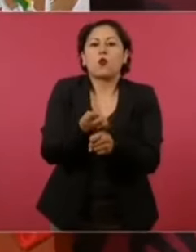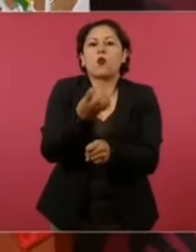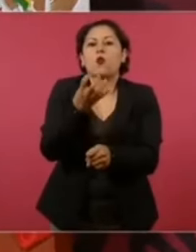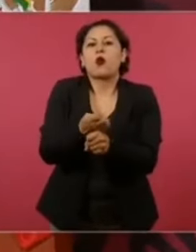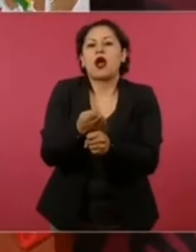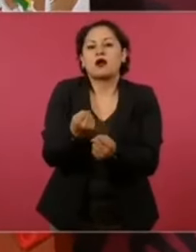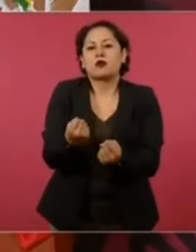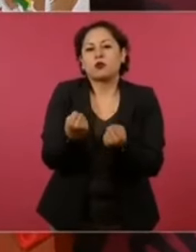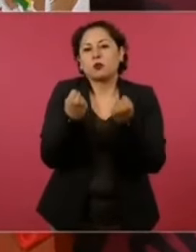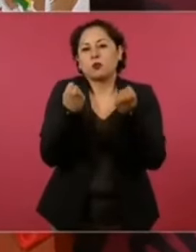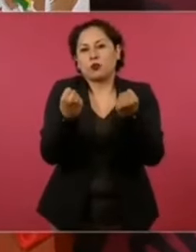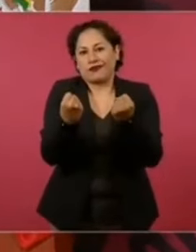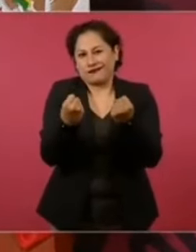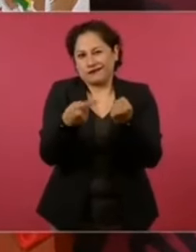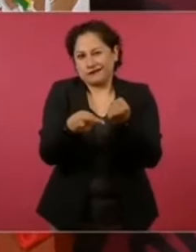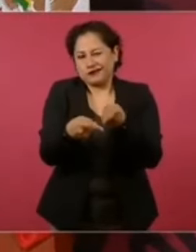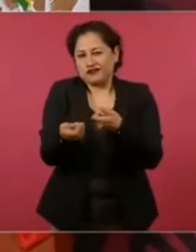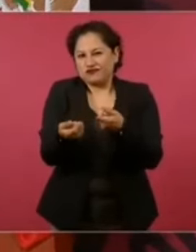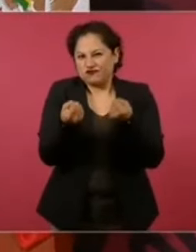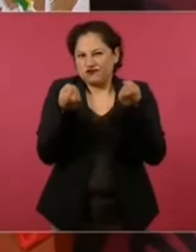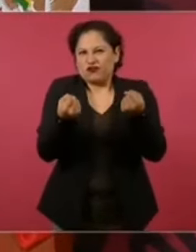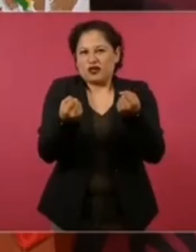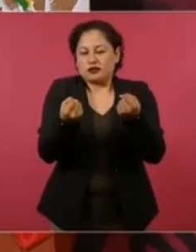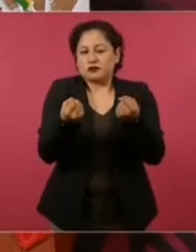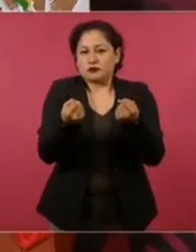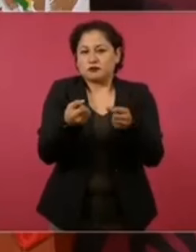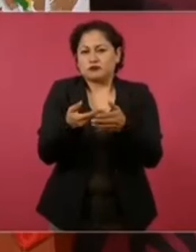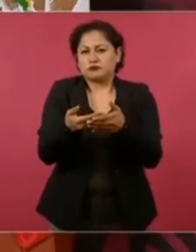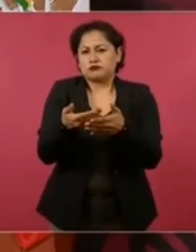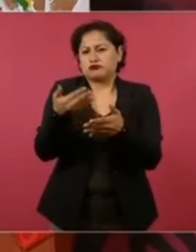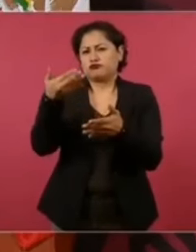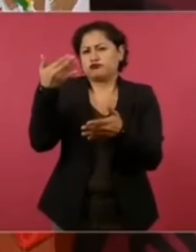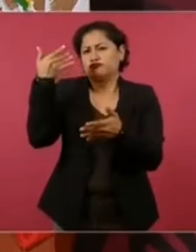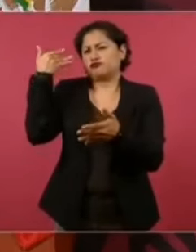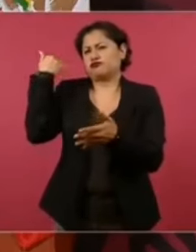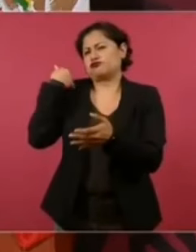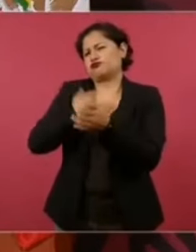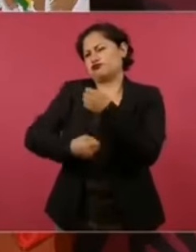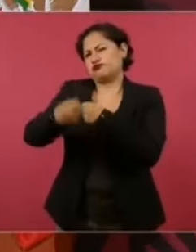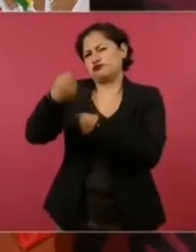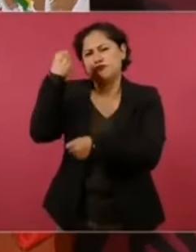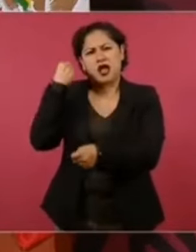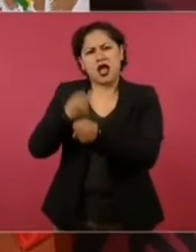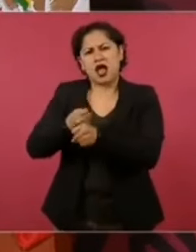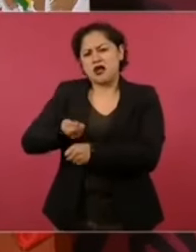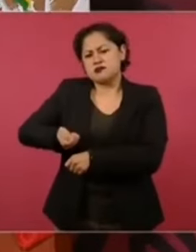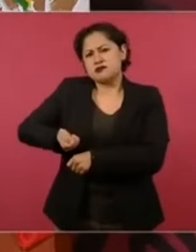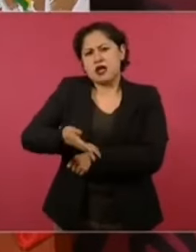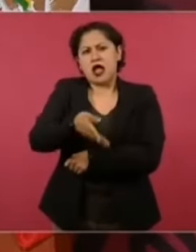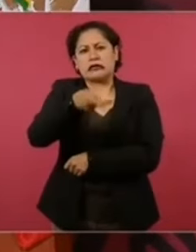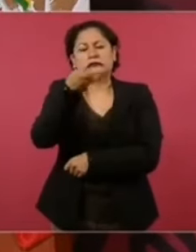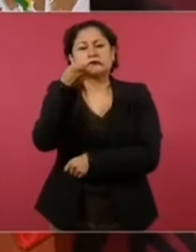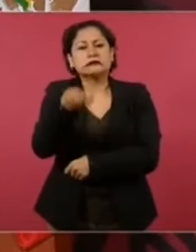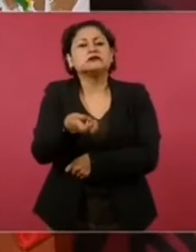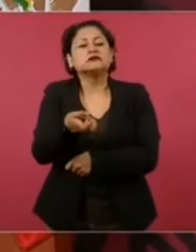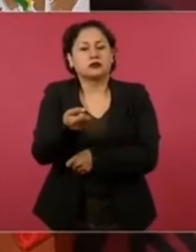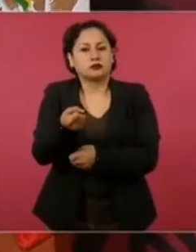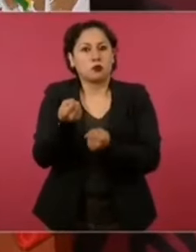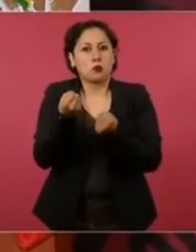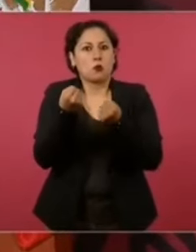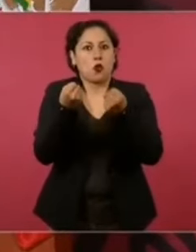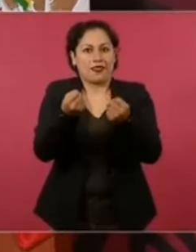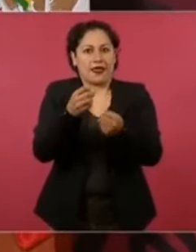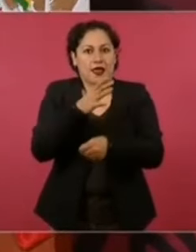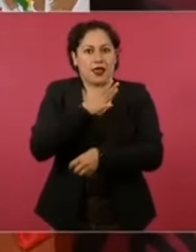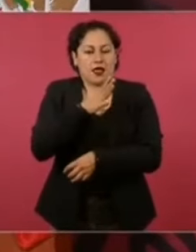décadas, el cuarto poder y llegó a